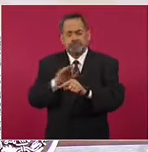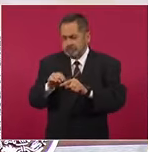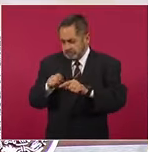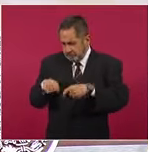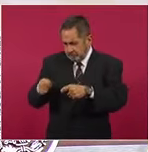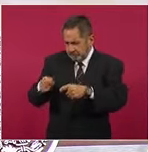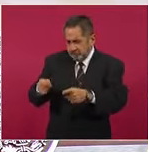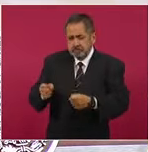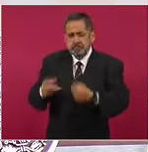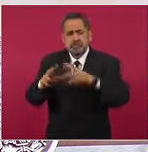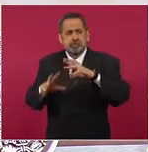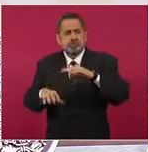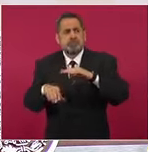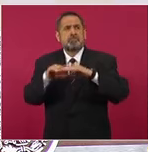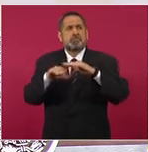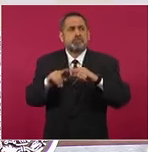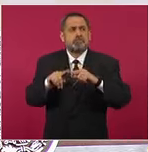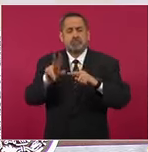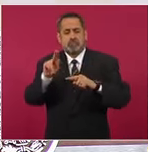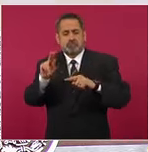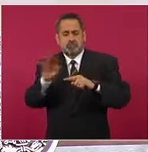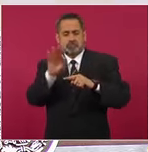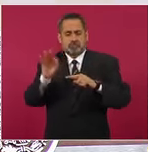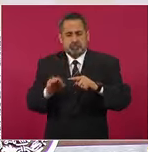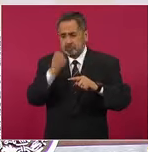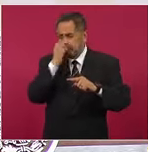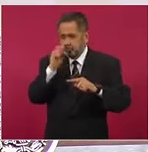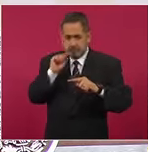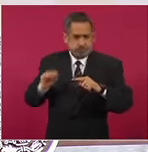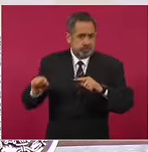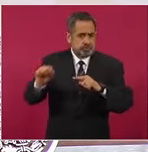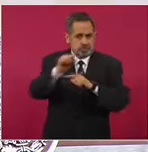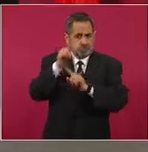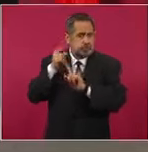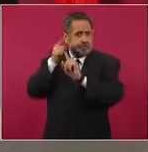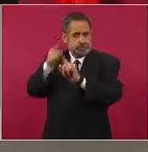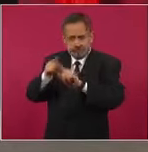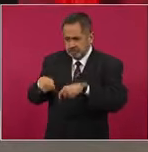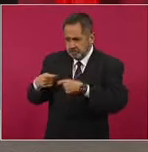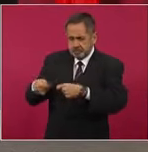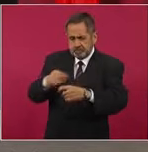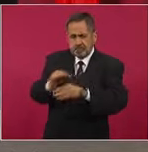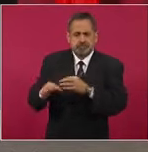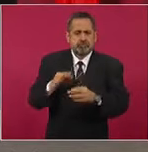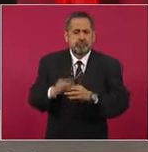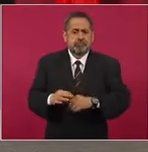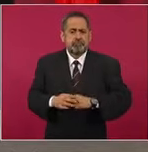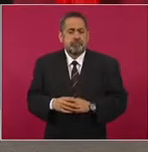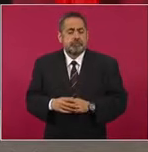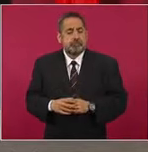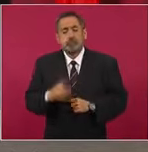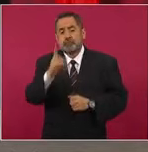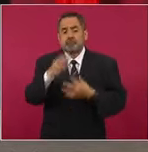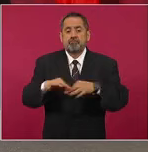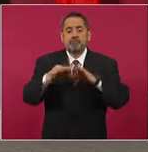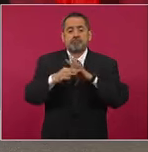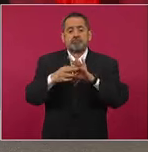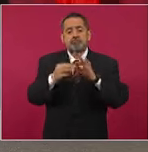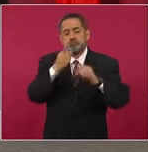más del 80 por ciento de las escuelas programadas meta en sus entidades. Es importante mencionar que